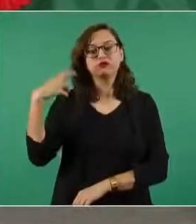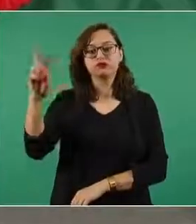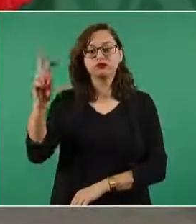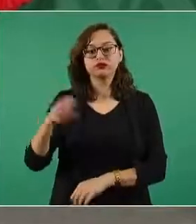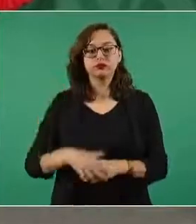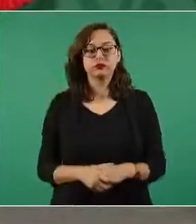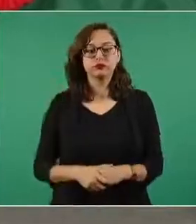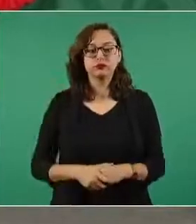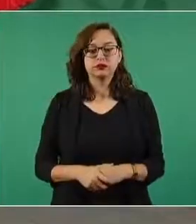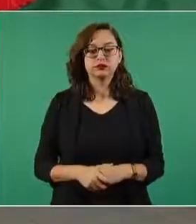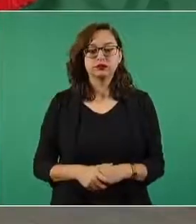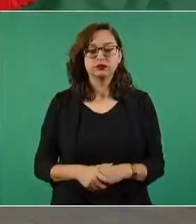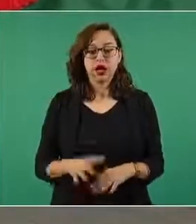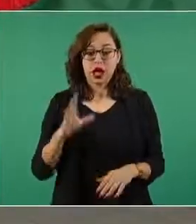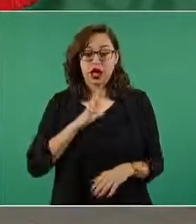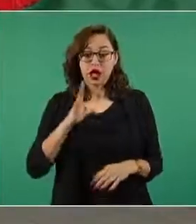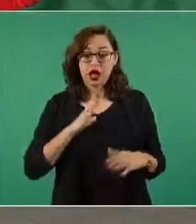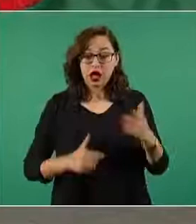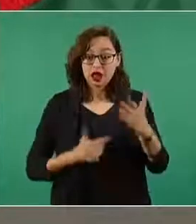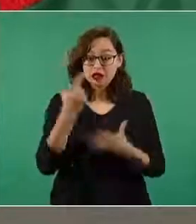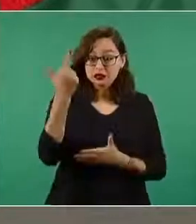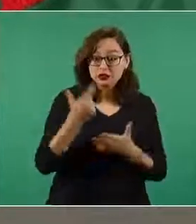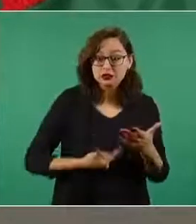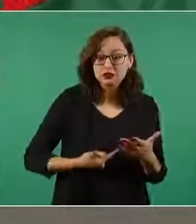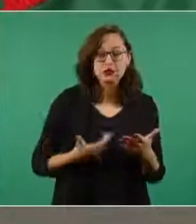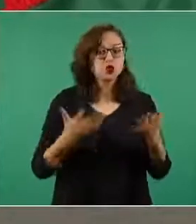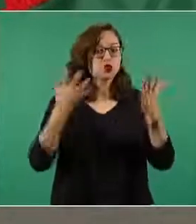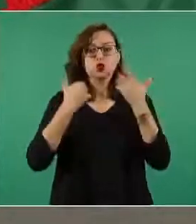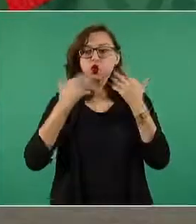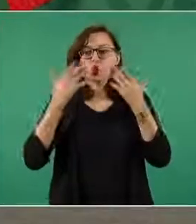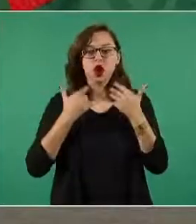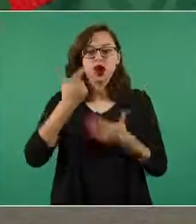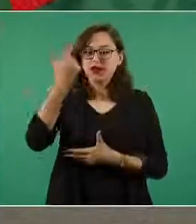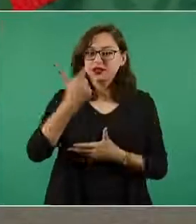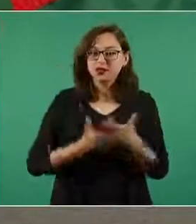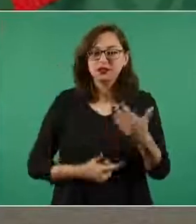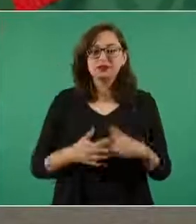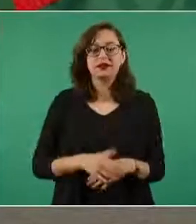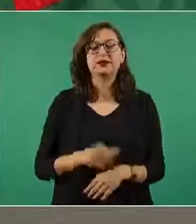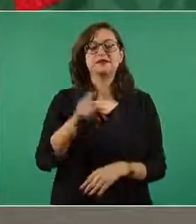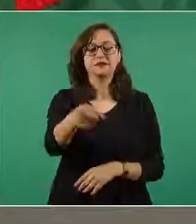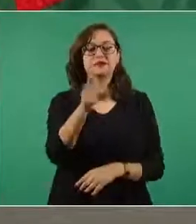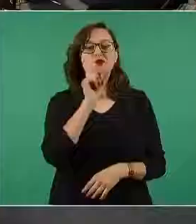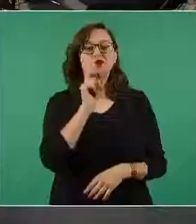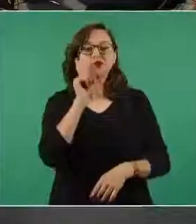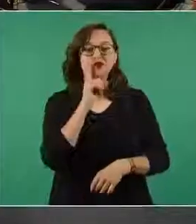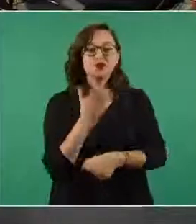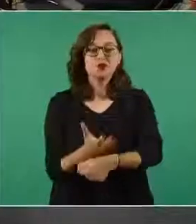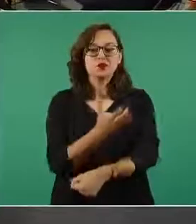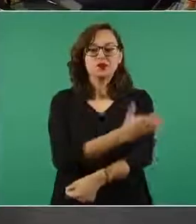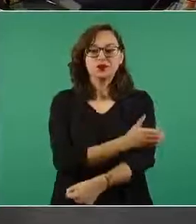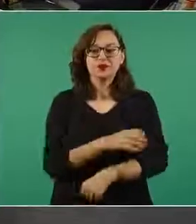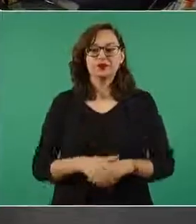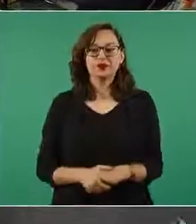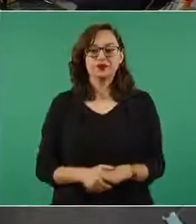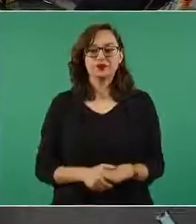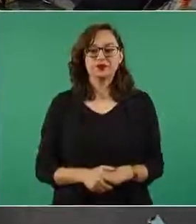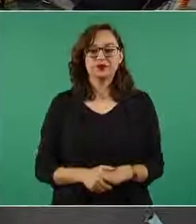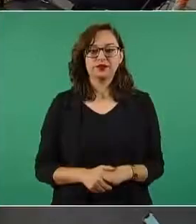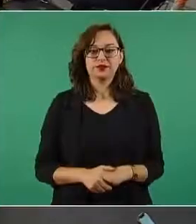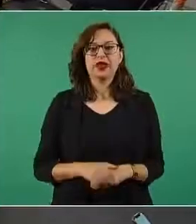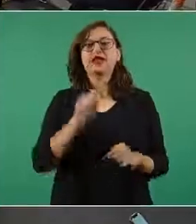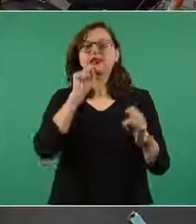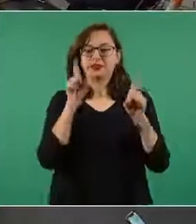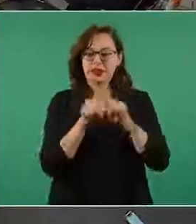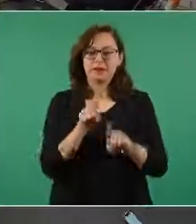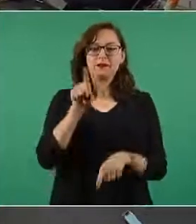tenemos lista no hay a ver la compañera y